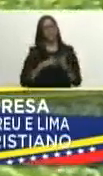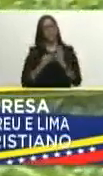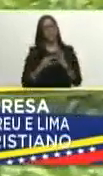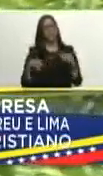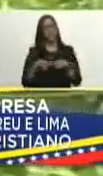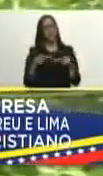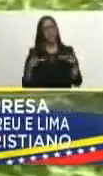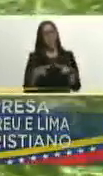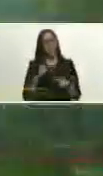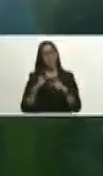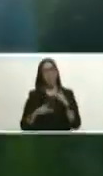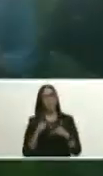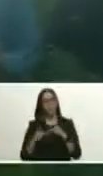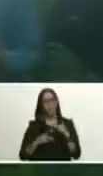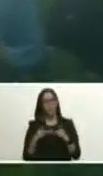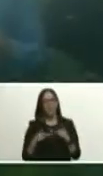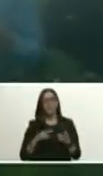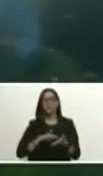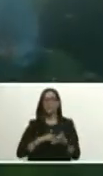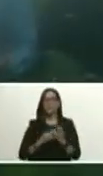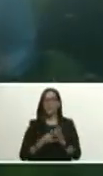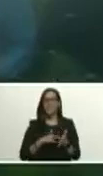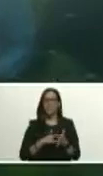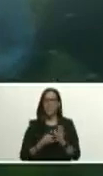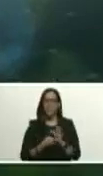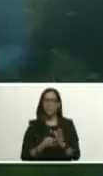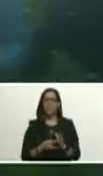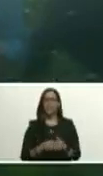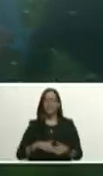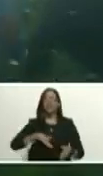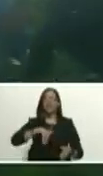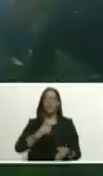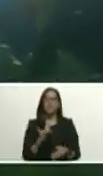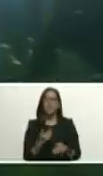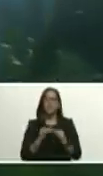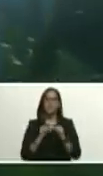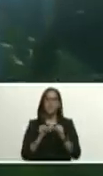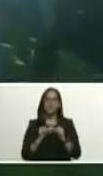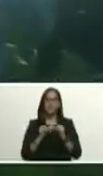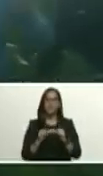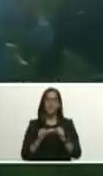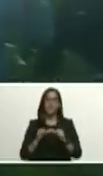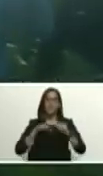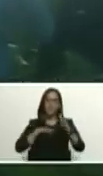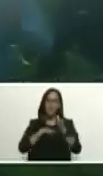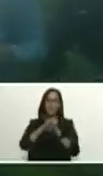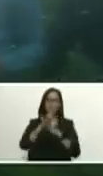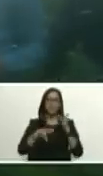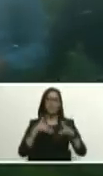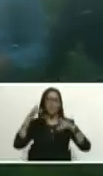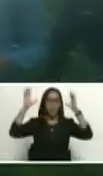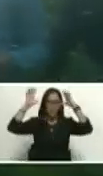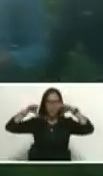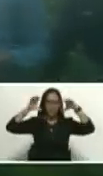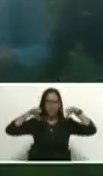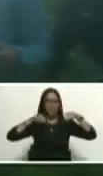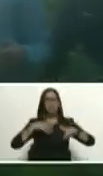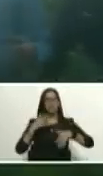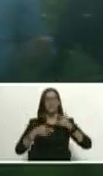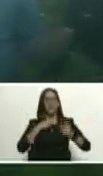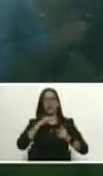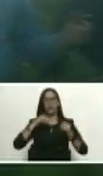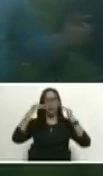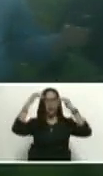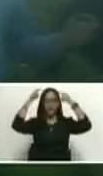más producción significa la posibilidad de seguir creciendo cuando sentimos la lluvia sentimos a nuestro comandante